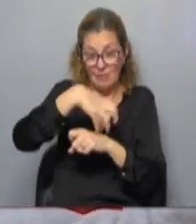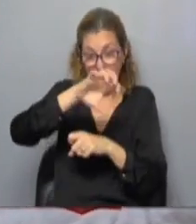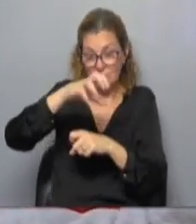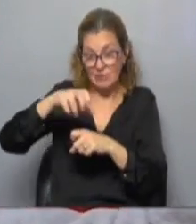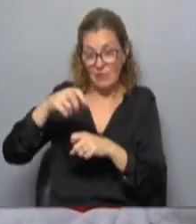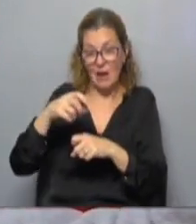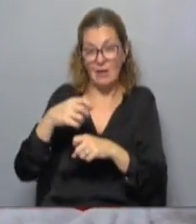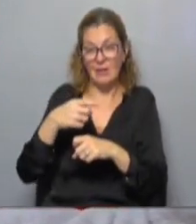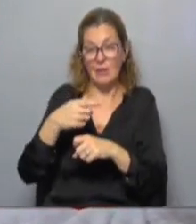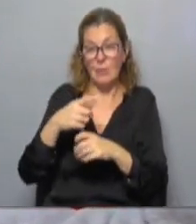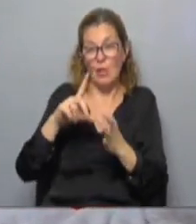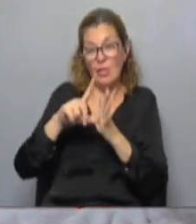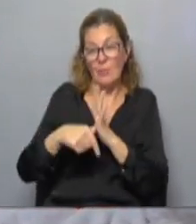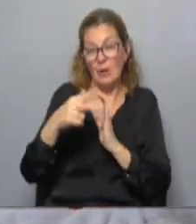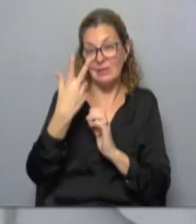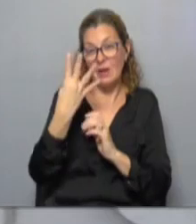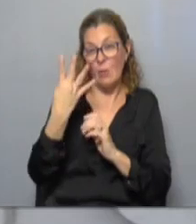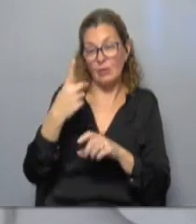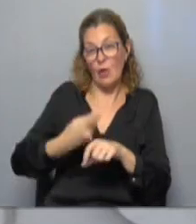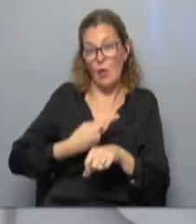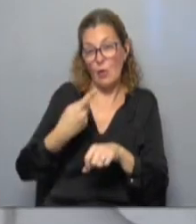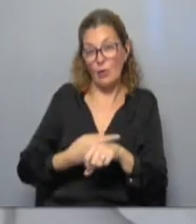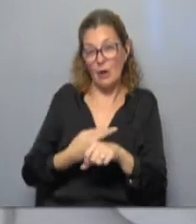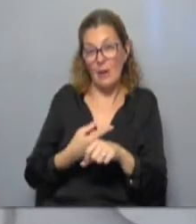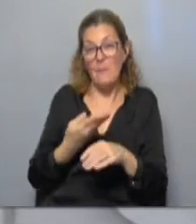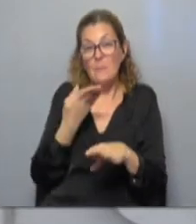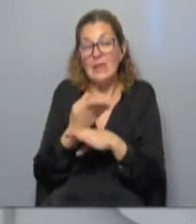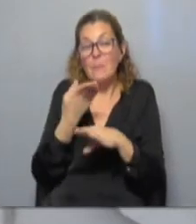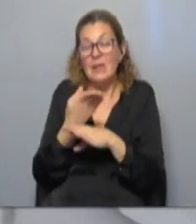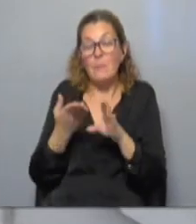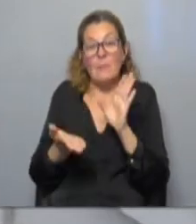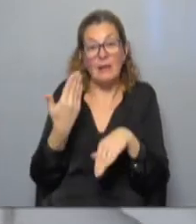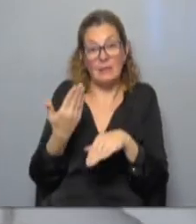o sea estamos también dando demora de 3, 4 horas y la demanda subió a raíz del frío